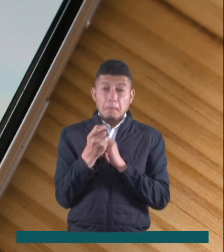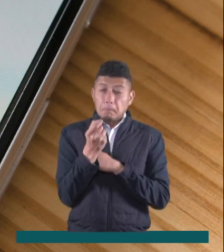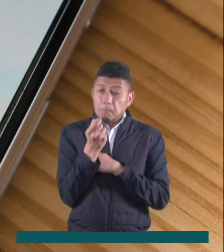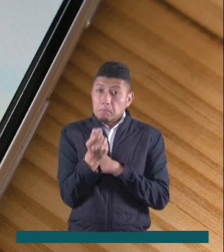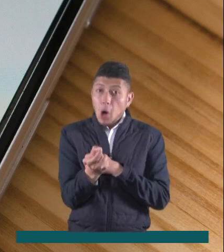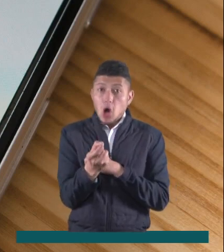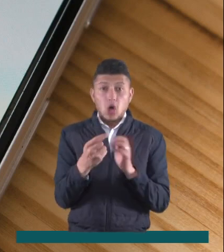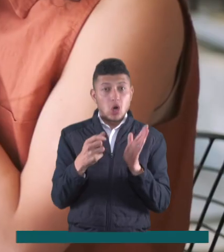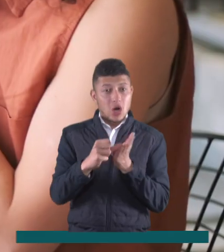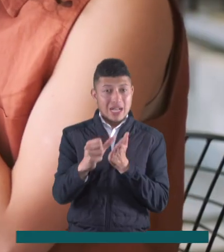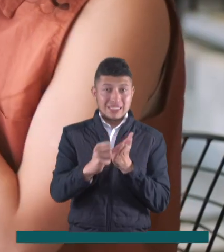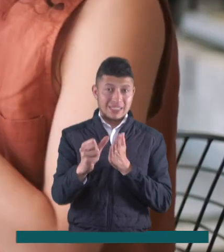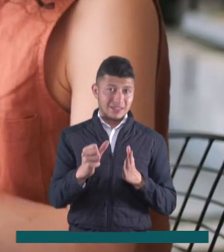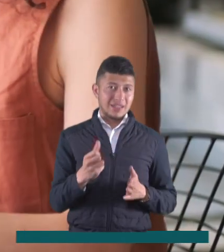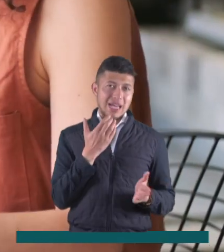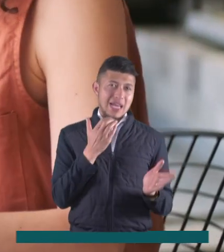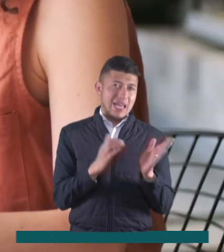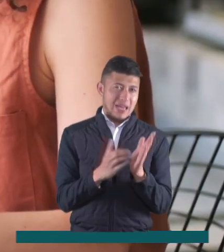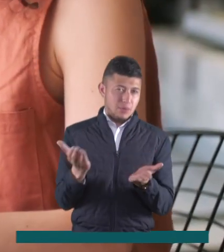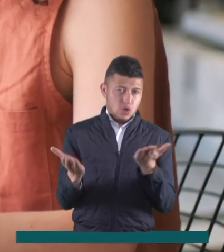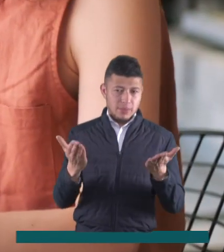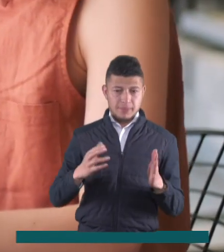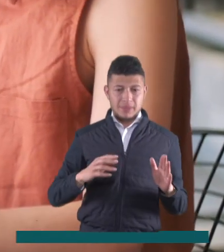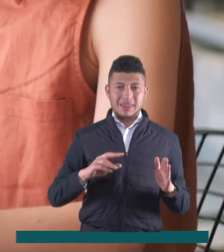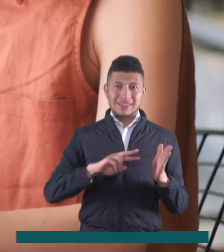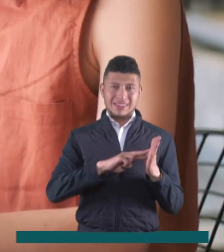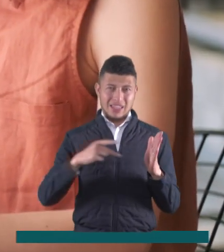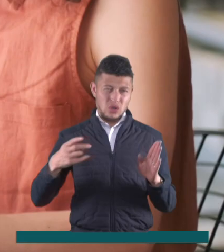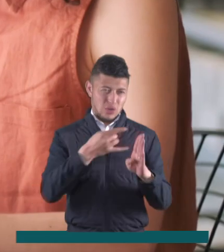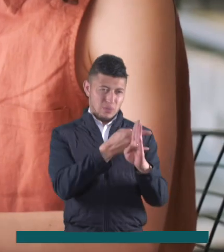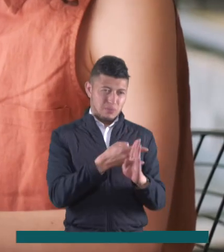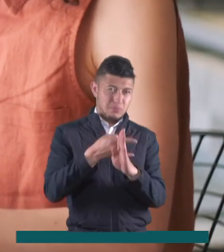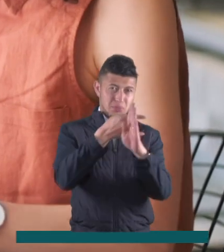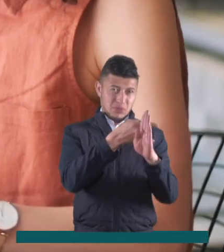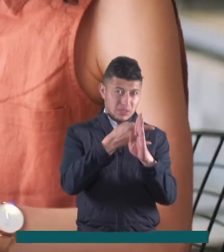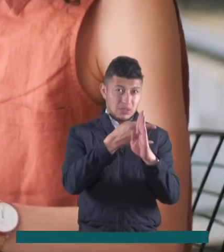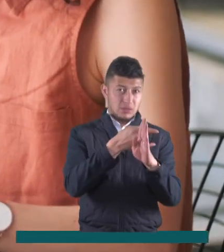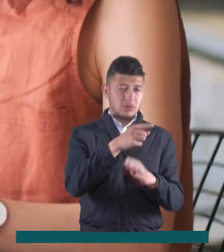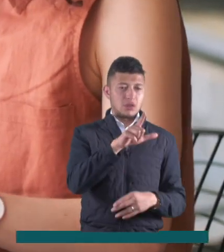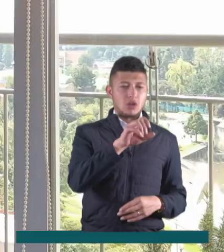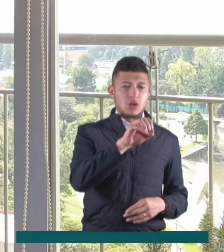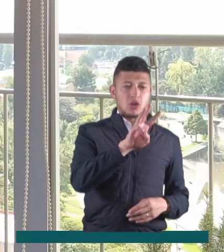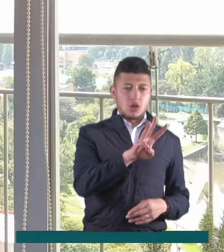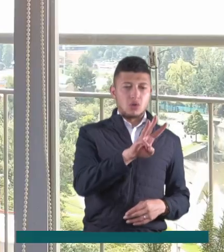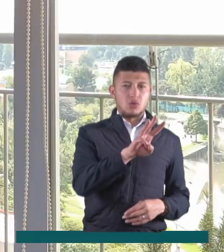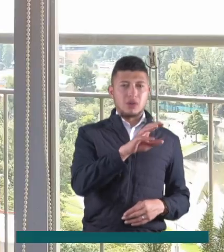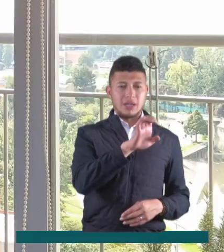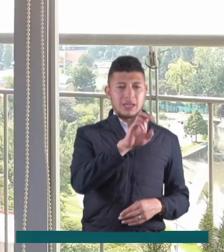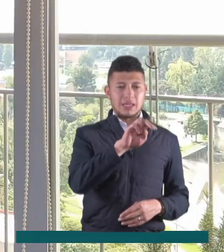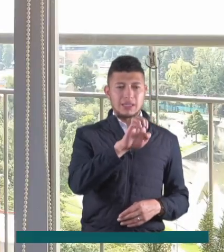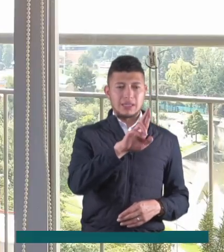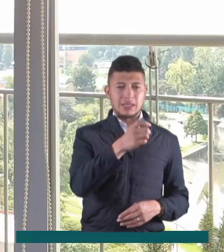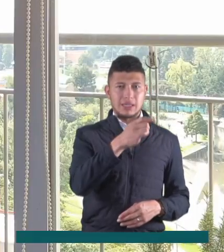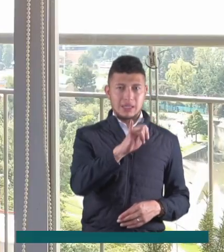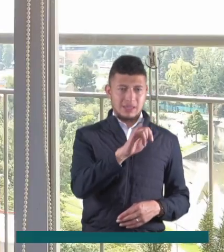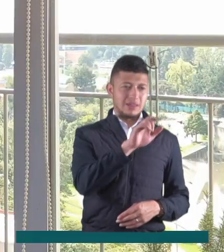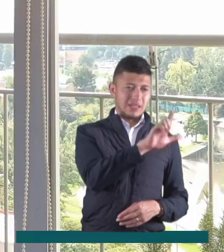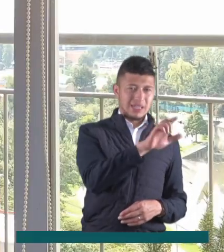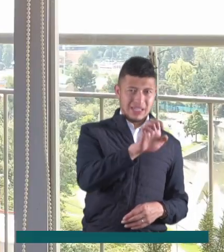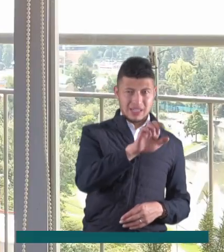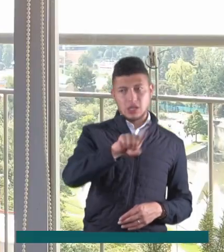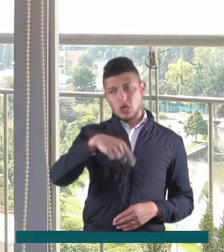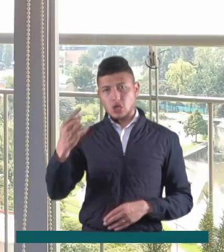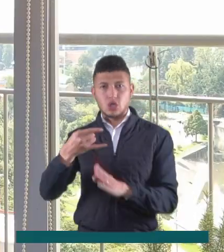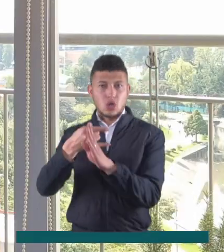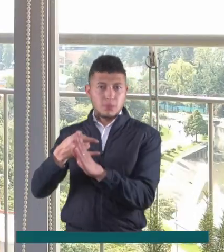extremadamente bajo. Para referencia hay dos tipos de tecnología Bluetooth. La Bluetooth Low Energy, que llamaremos LE, y la Bluetooth